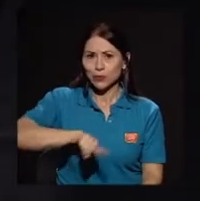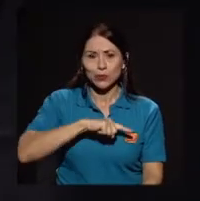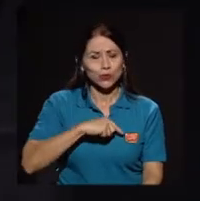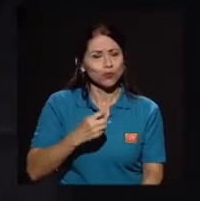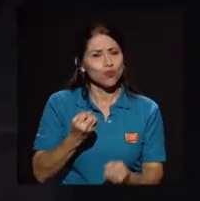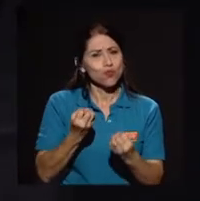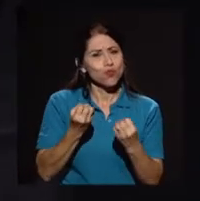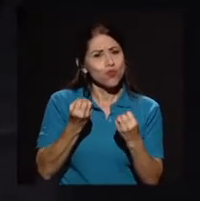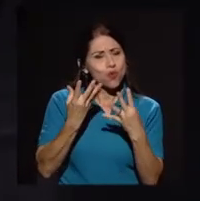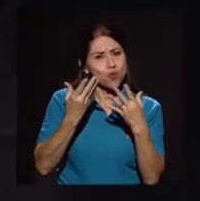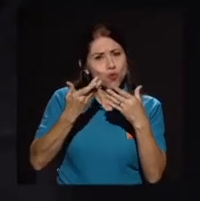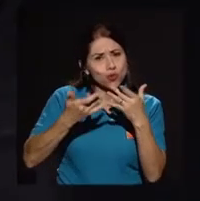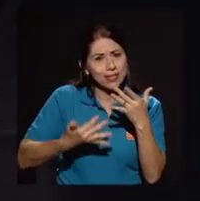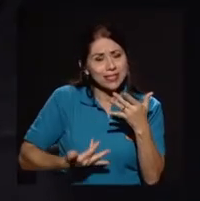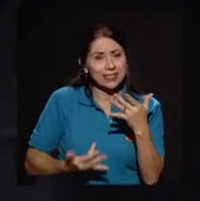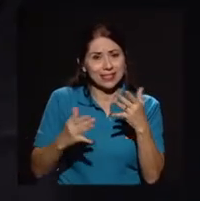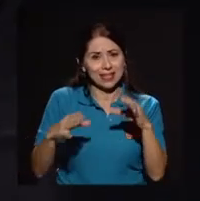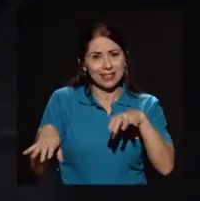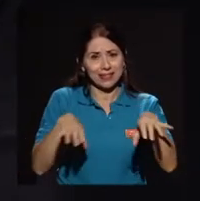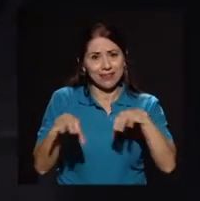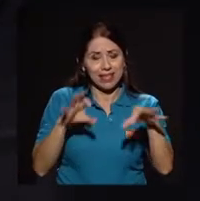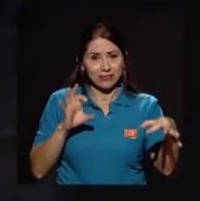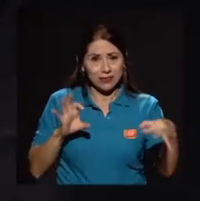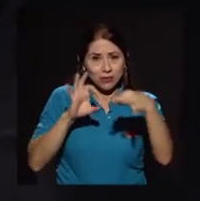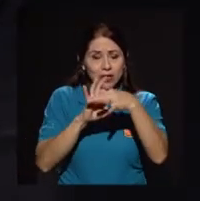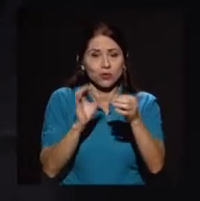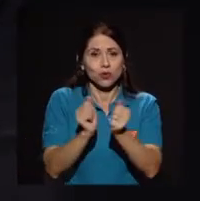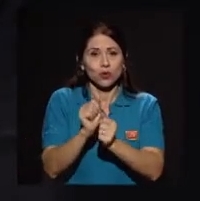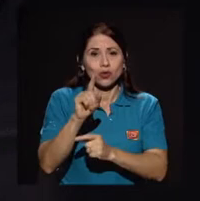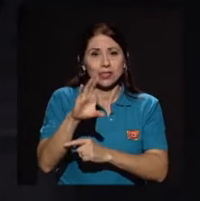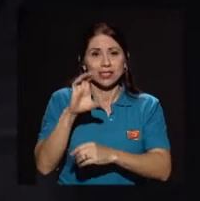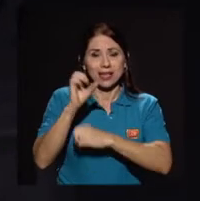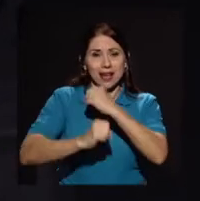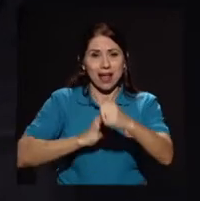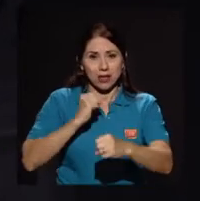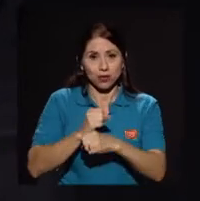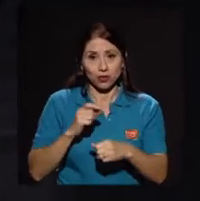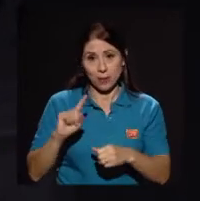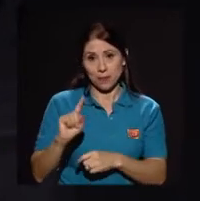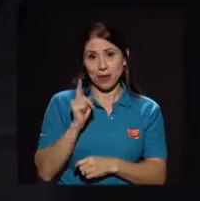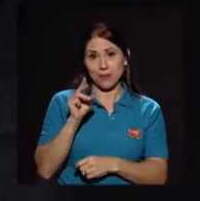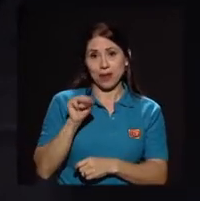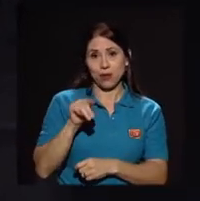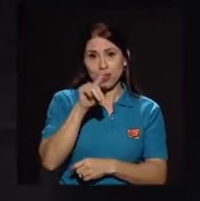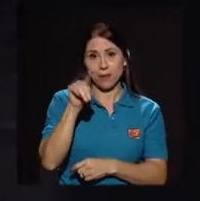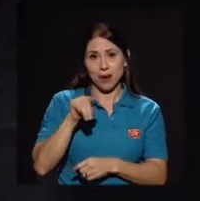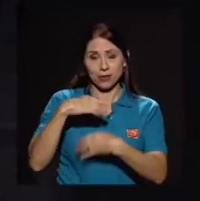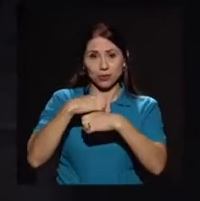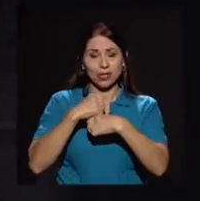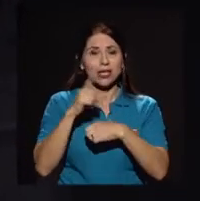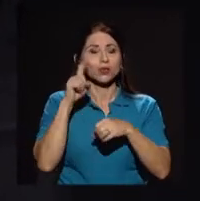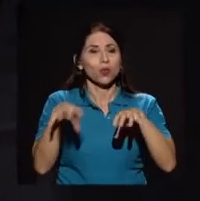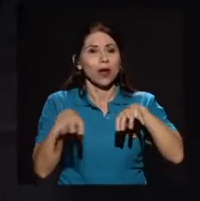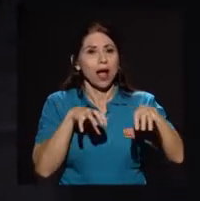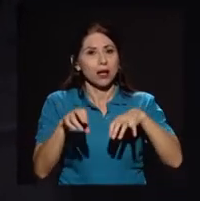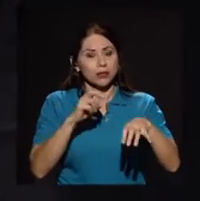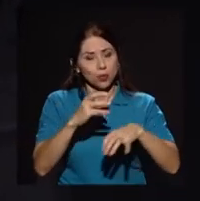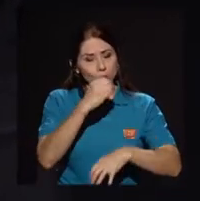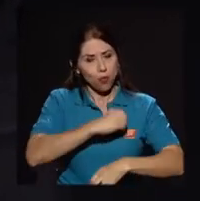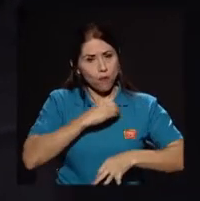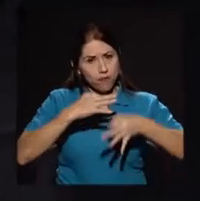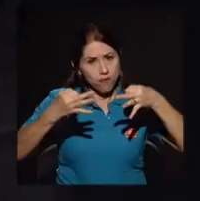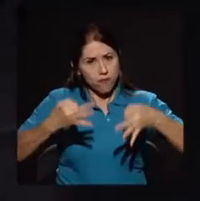alusivas al centenario de celebración, un acto solemne el primero de marzo de este año,